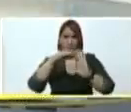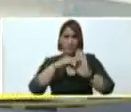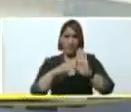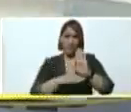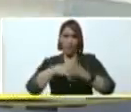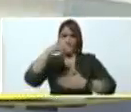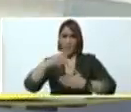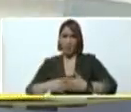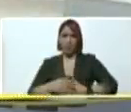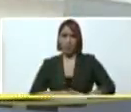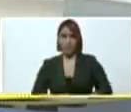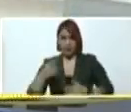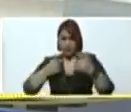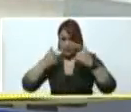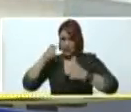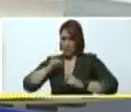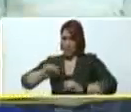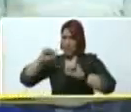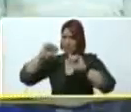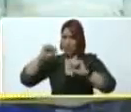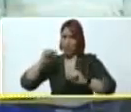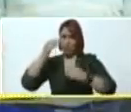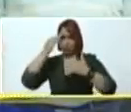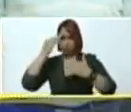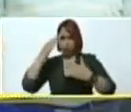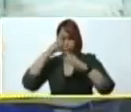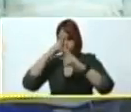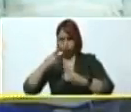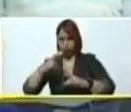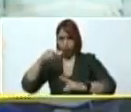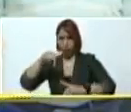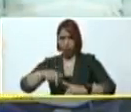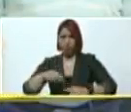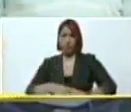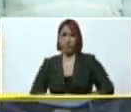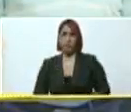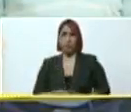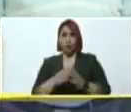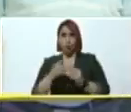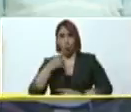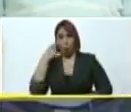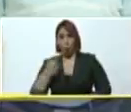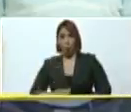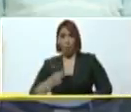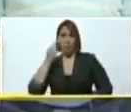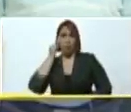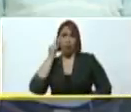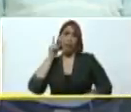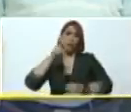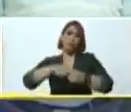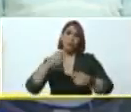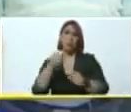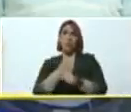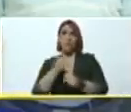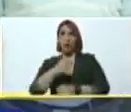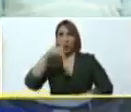Chávez Vive, mi comandante en jefe. Un saludo respetuoso de parte de todos los hombres y mujeres que trabajan hoy